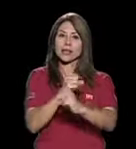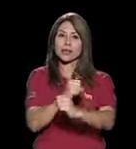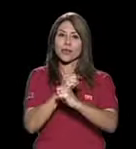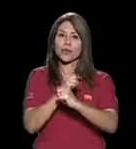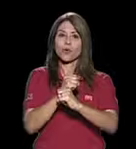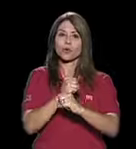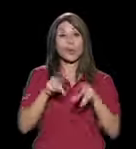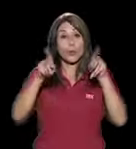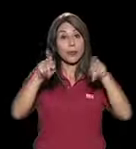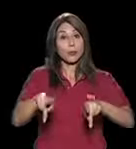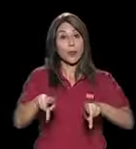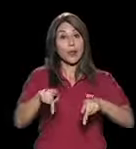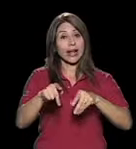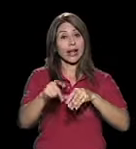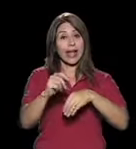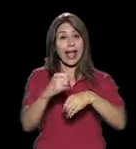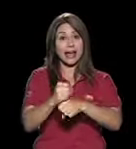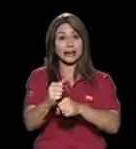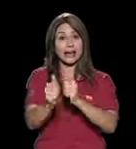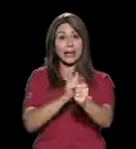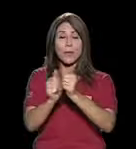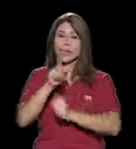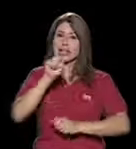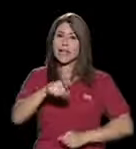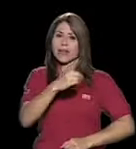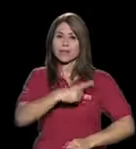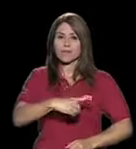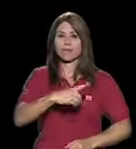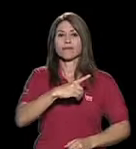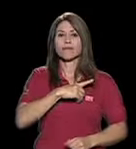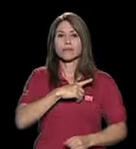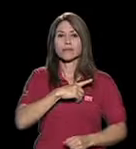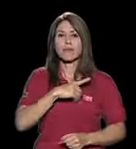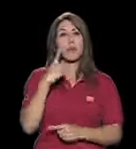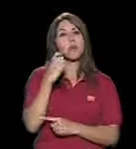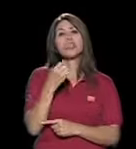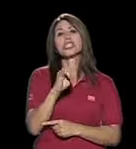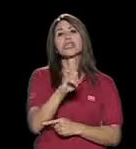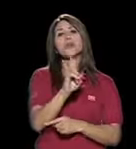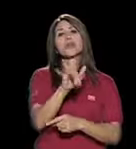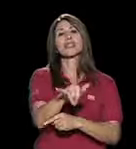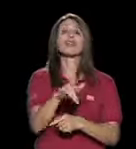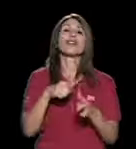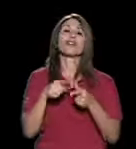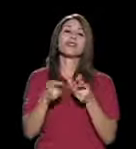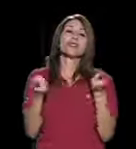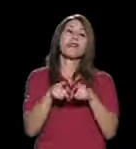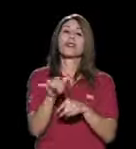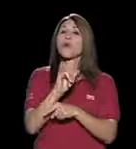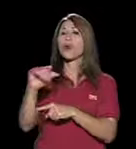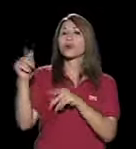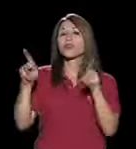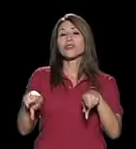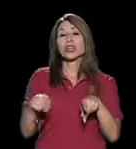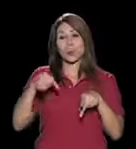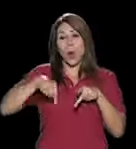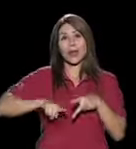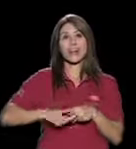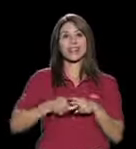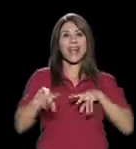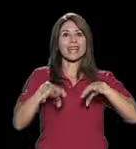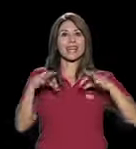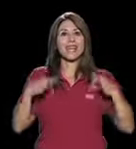se siente más seguro. Una persona que hace deporte tiene que ser disciplinada, porque si no es lo que pasa, le pasa a muchas personas. Hoy empiezo a hacer actividad física,